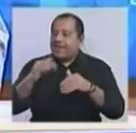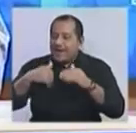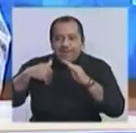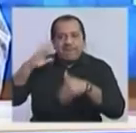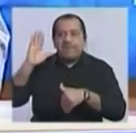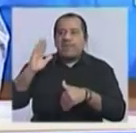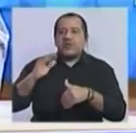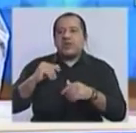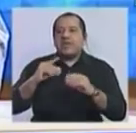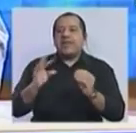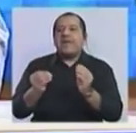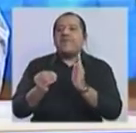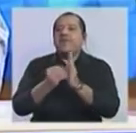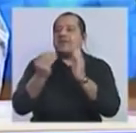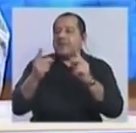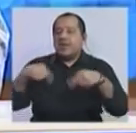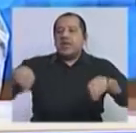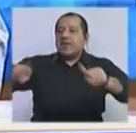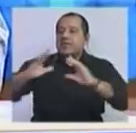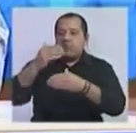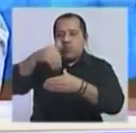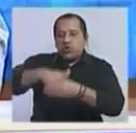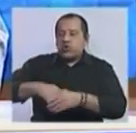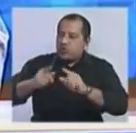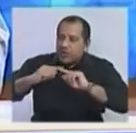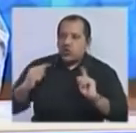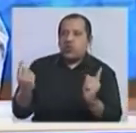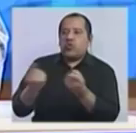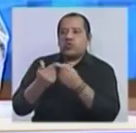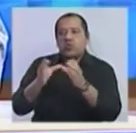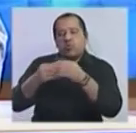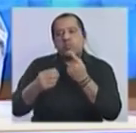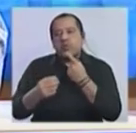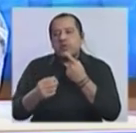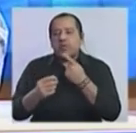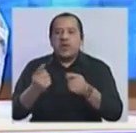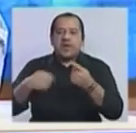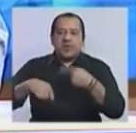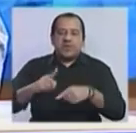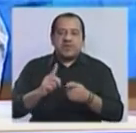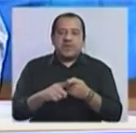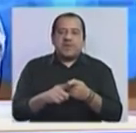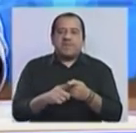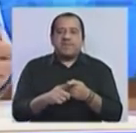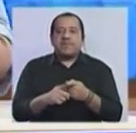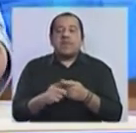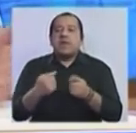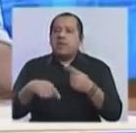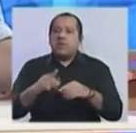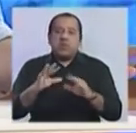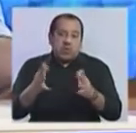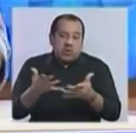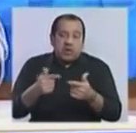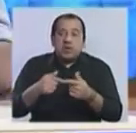de las leyes salen con votos de legisladores de todos los partidos. Pero en todo caso,